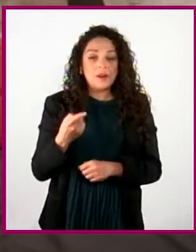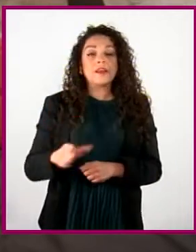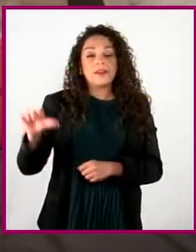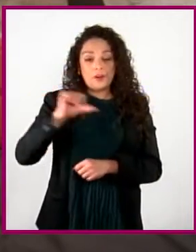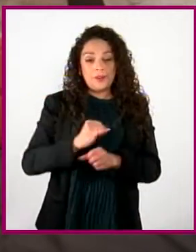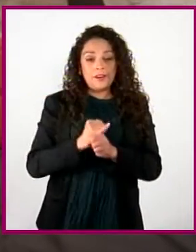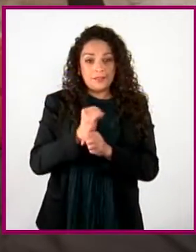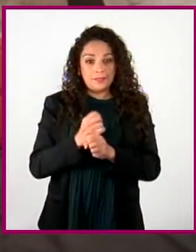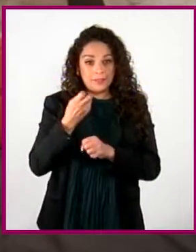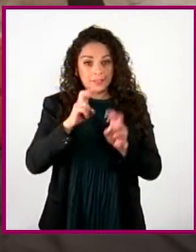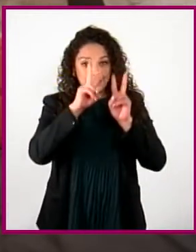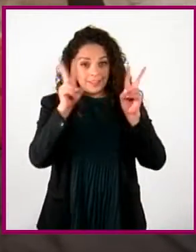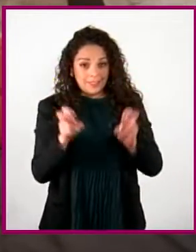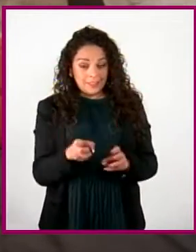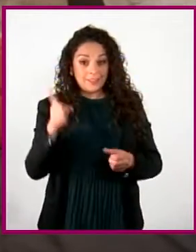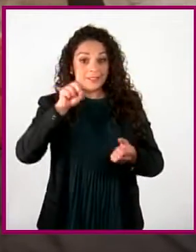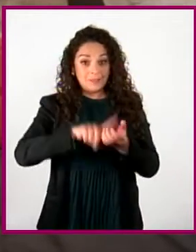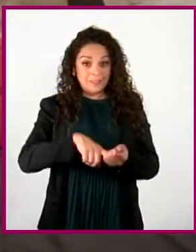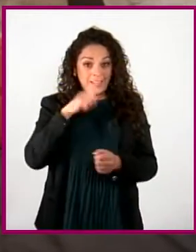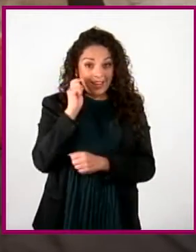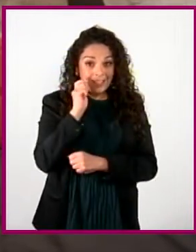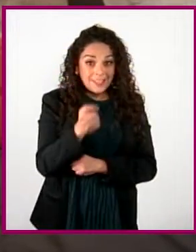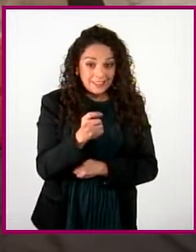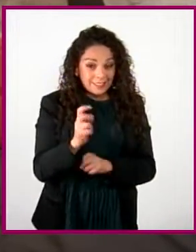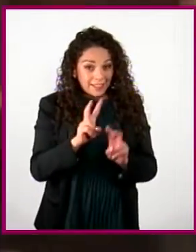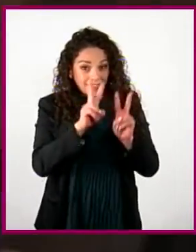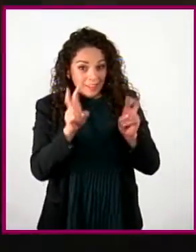la pinta de un caso para...